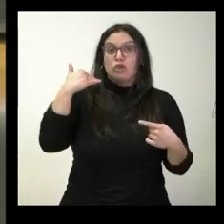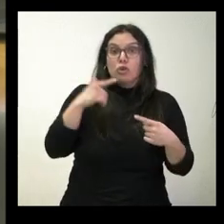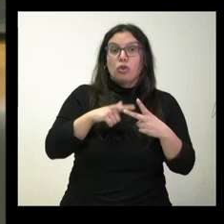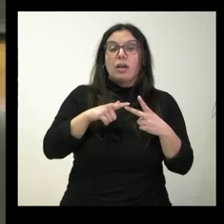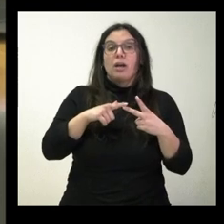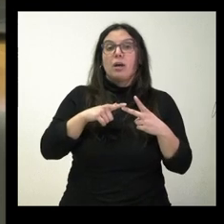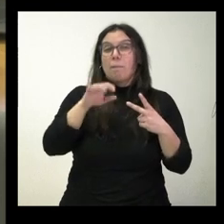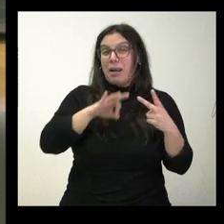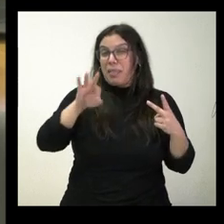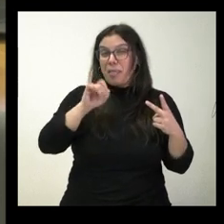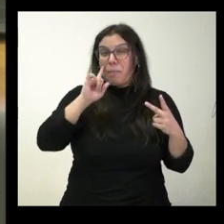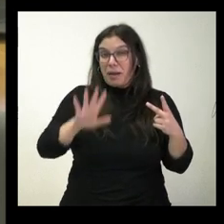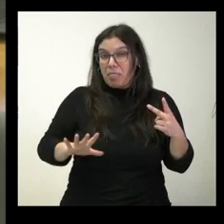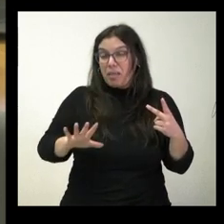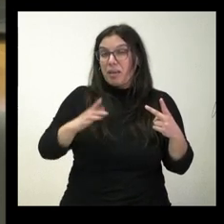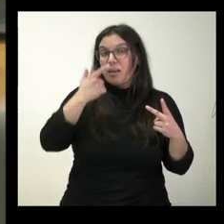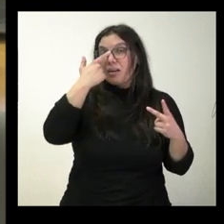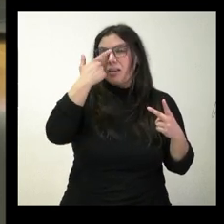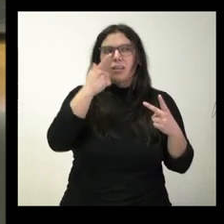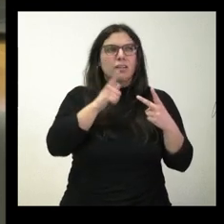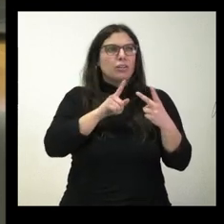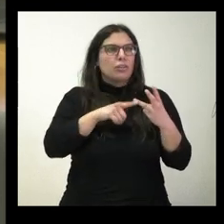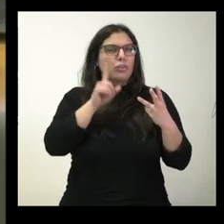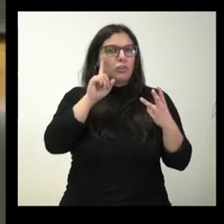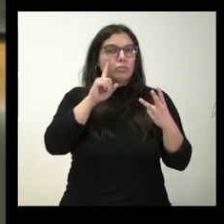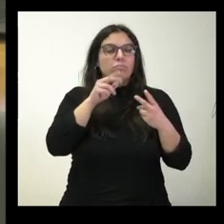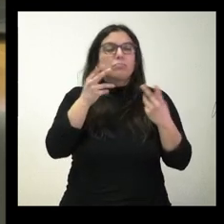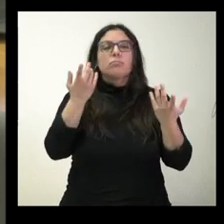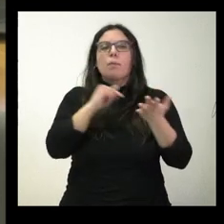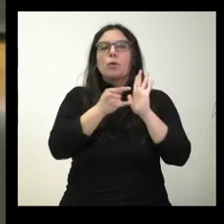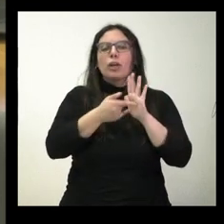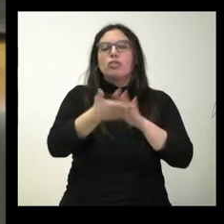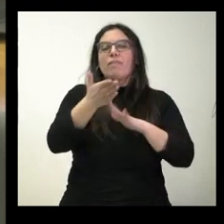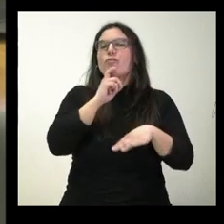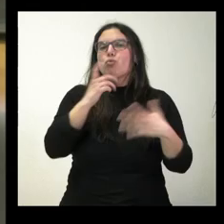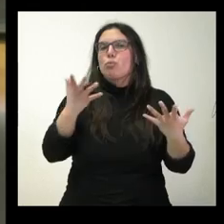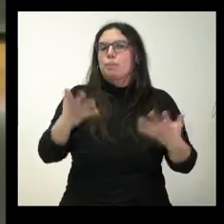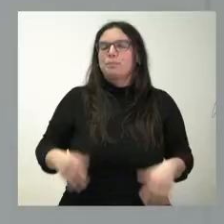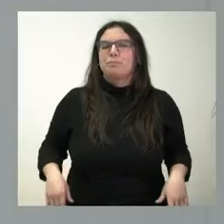Palencia, creo recordar. Y no sé cómo están estos proyectos. ¿Nos puede decir algo?